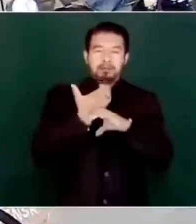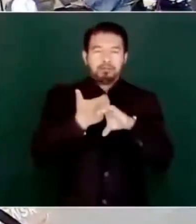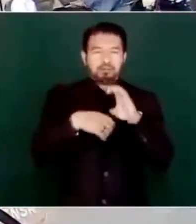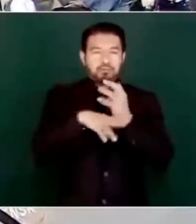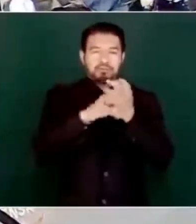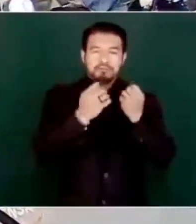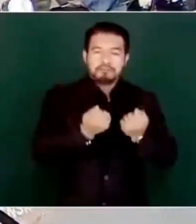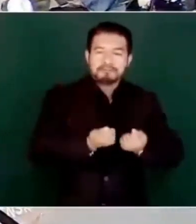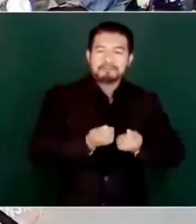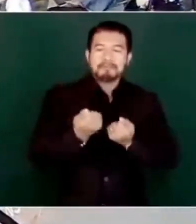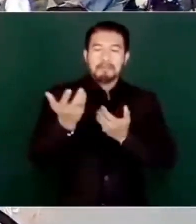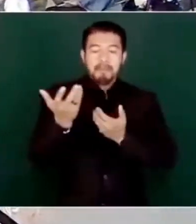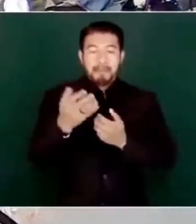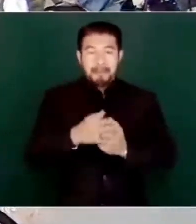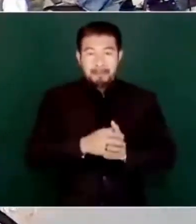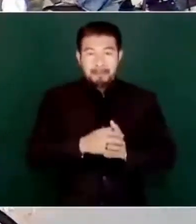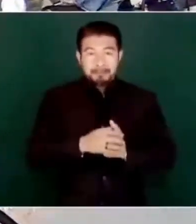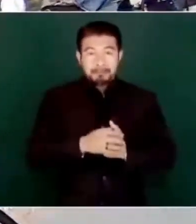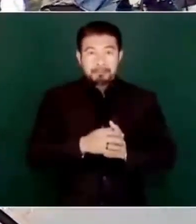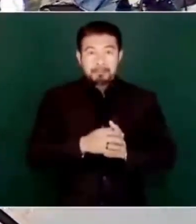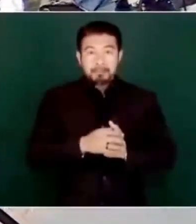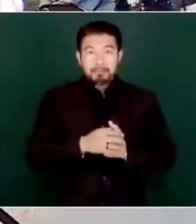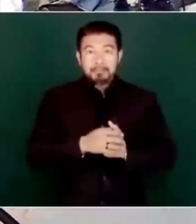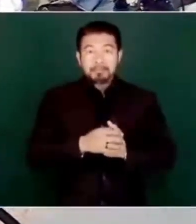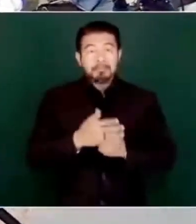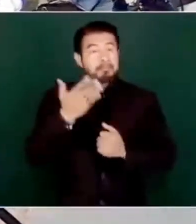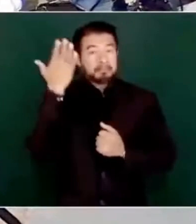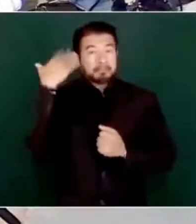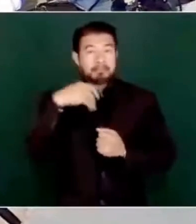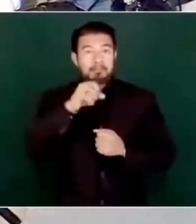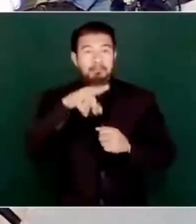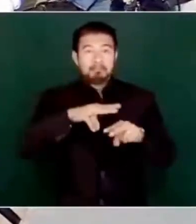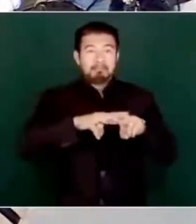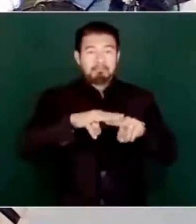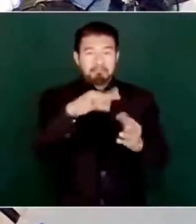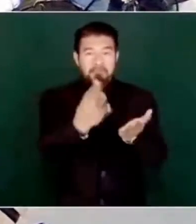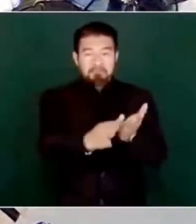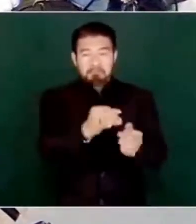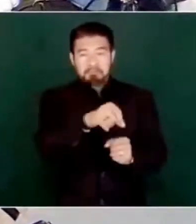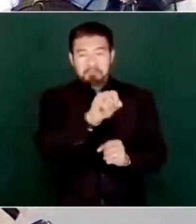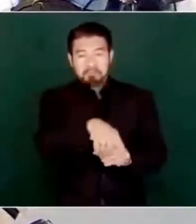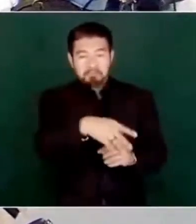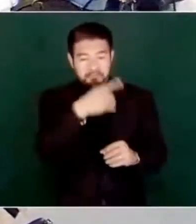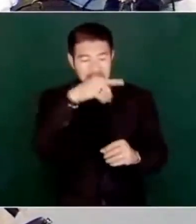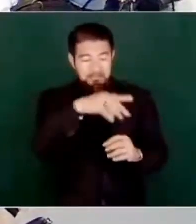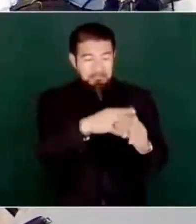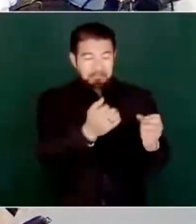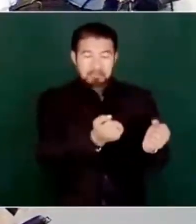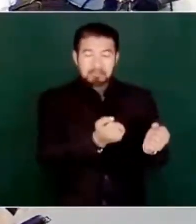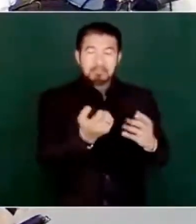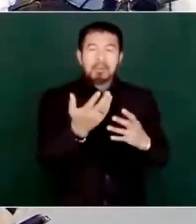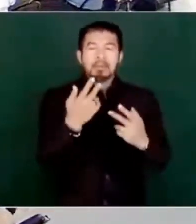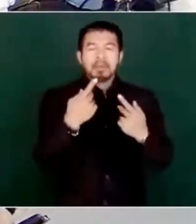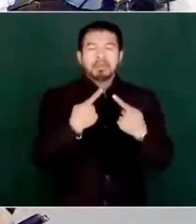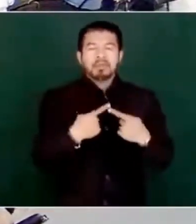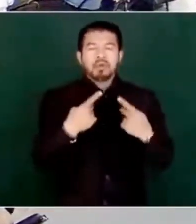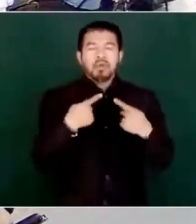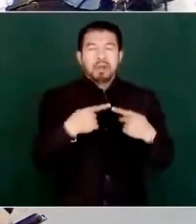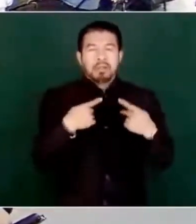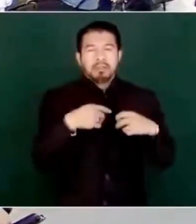vías férreas se usaban para el ferrocarril de pasajeros